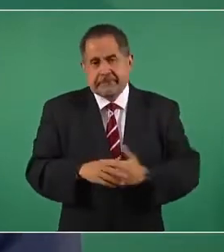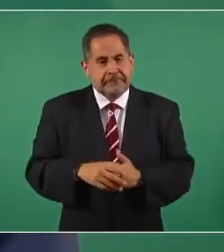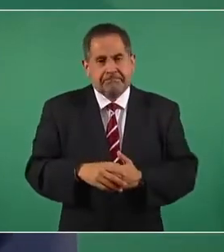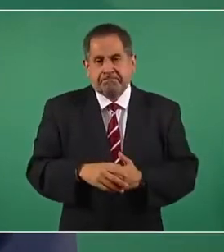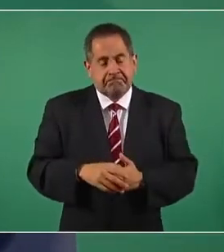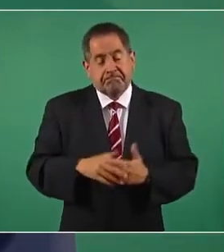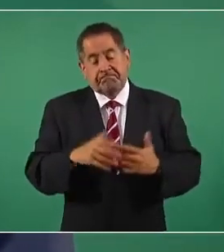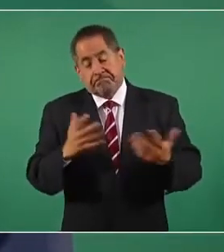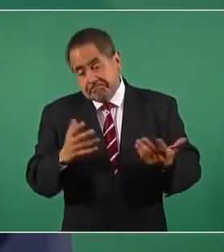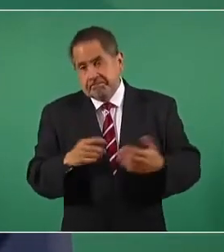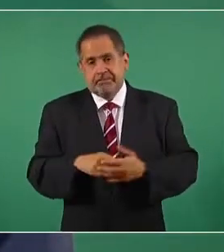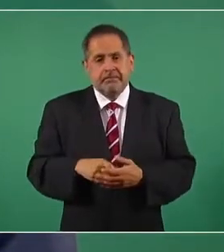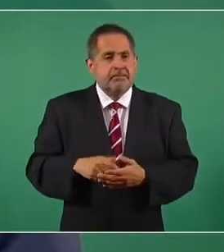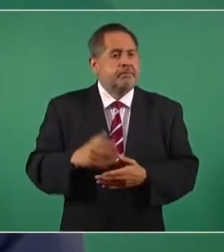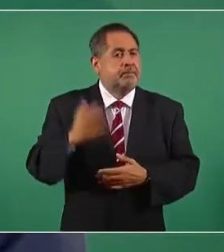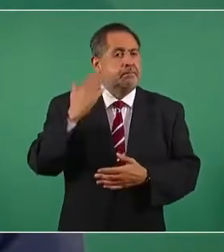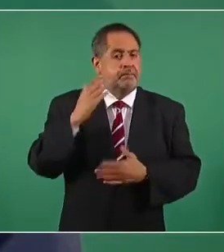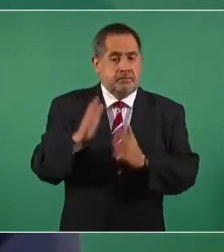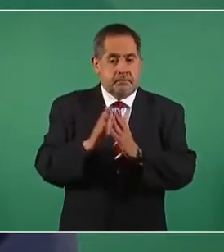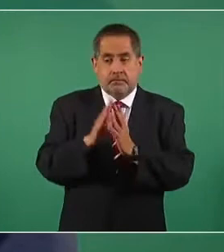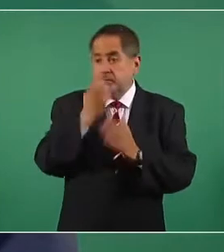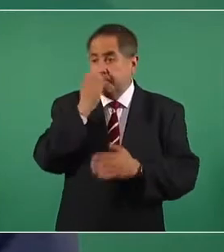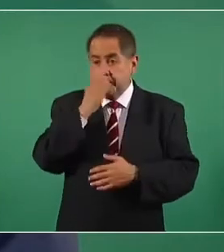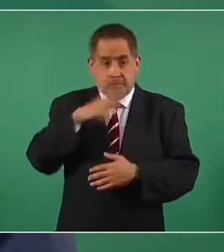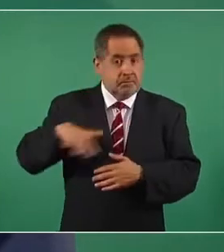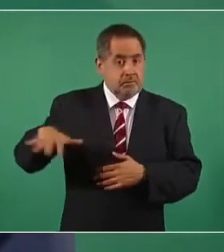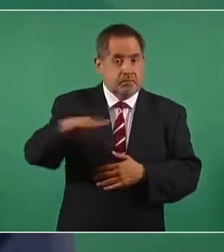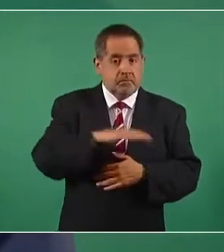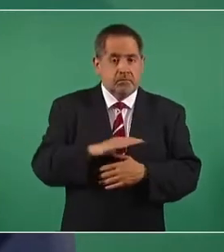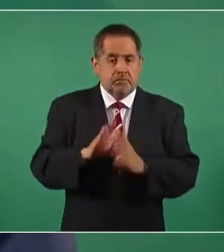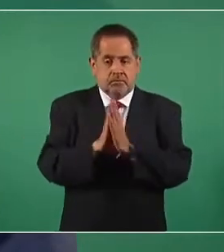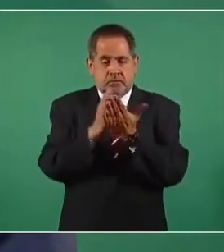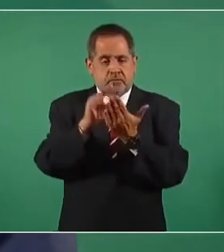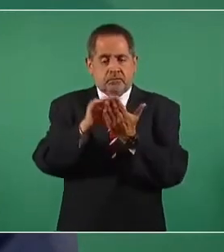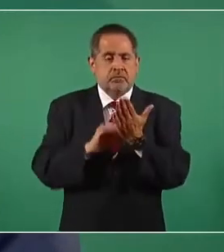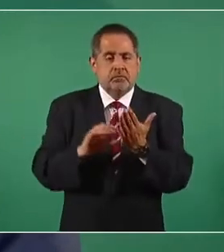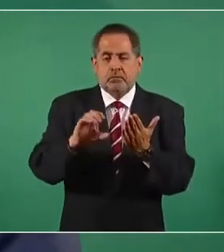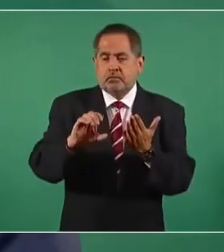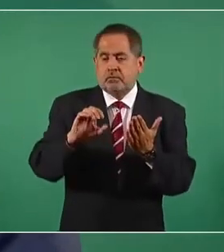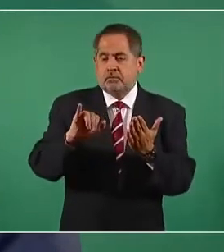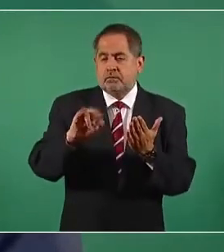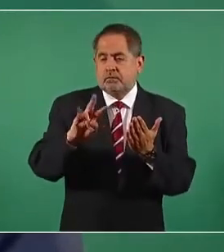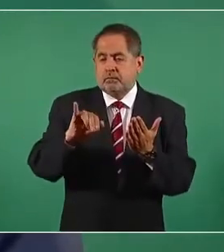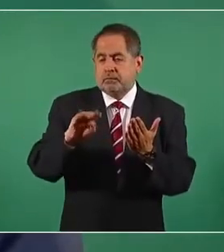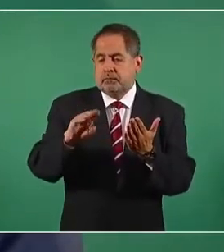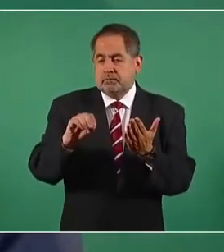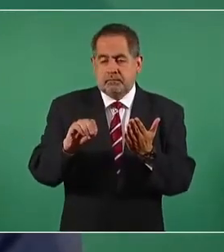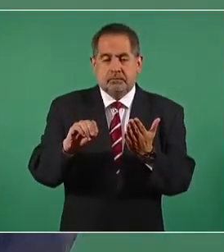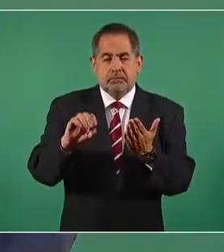suprimieron en las escuelas la impartición de civismo, de ética,